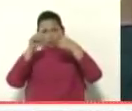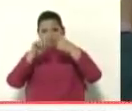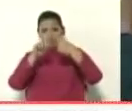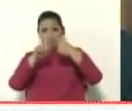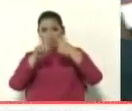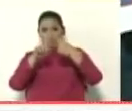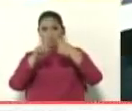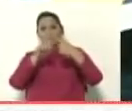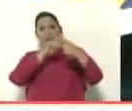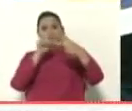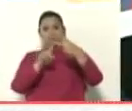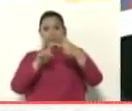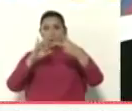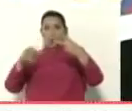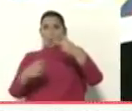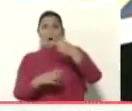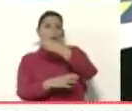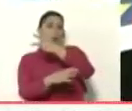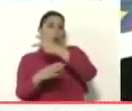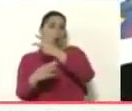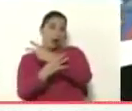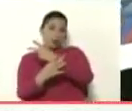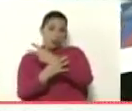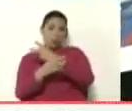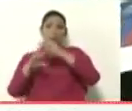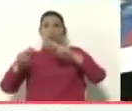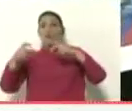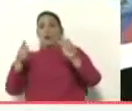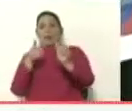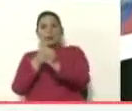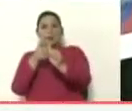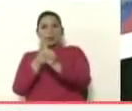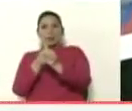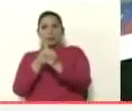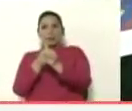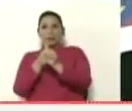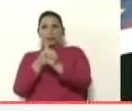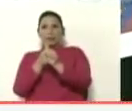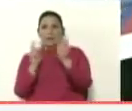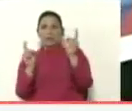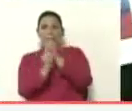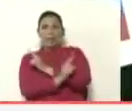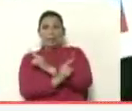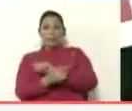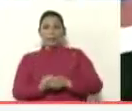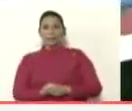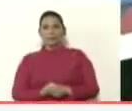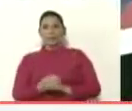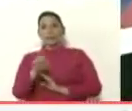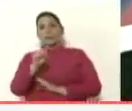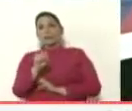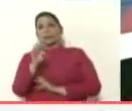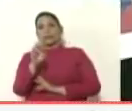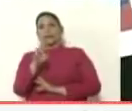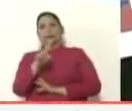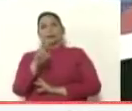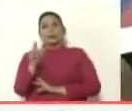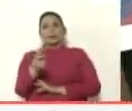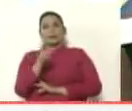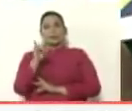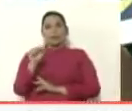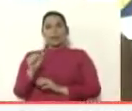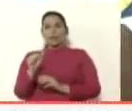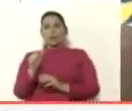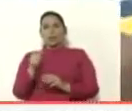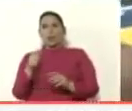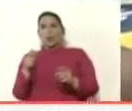Juan Guaidó, y aquí está el nuevo asistente que sustituye a Marrero, que se llama Sergio Vergara, que es cuñado de la